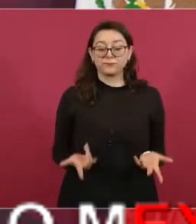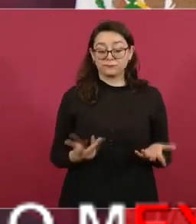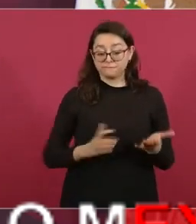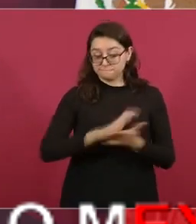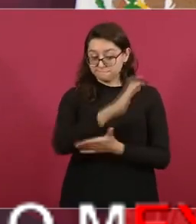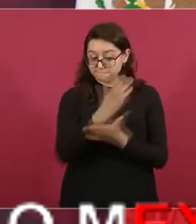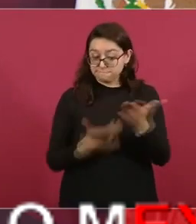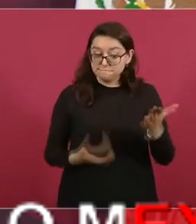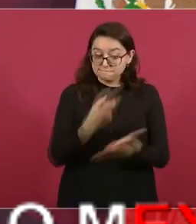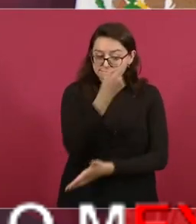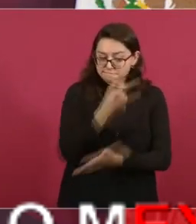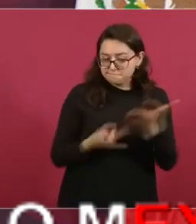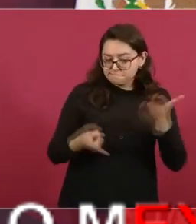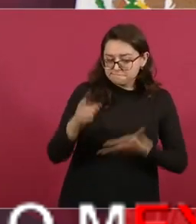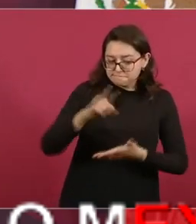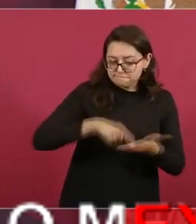contrato